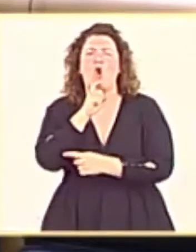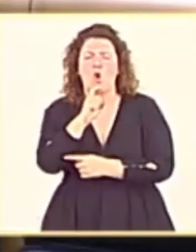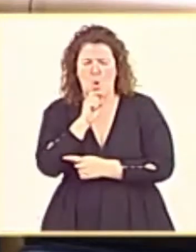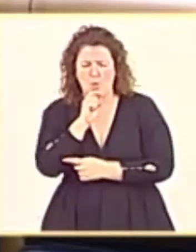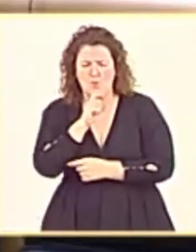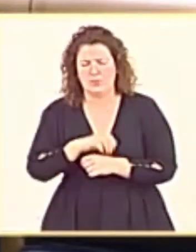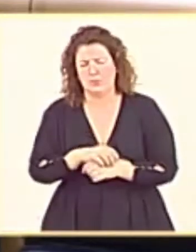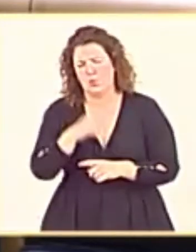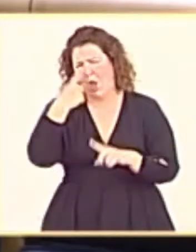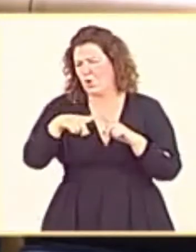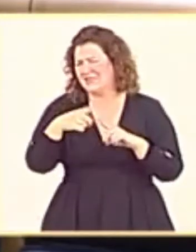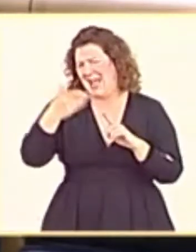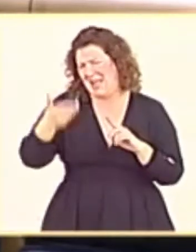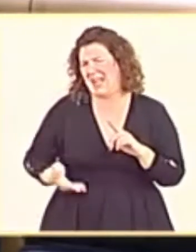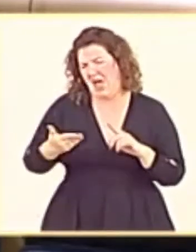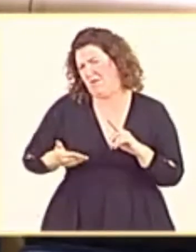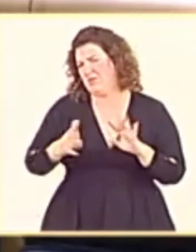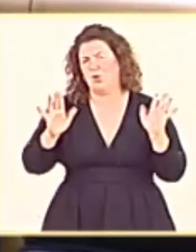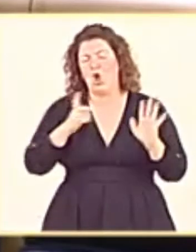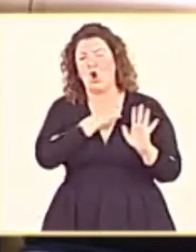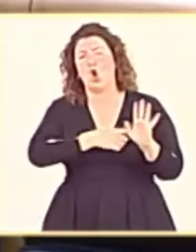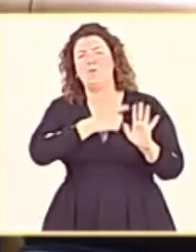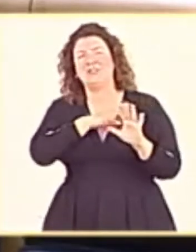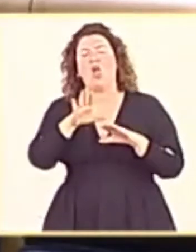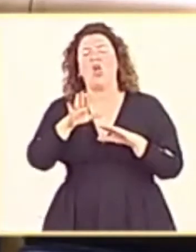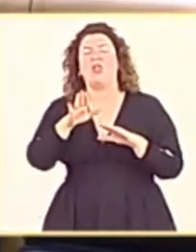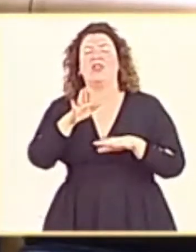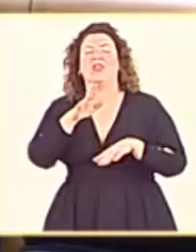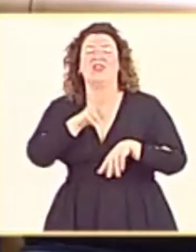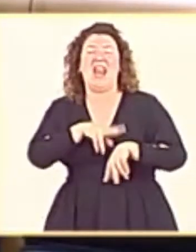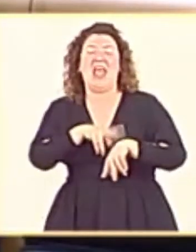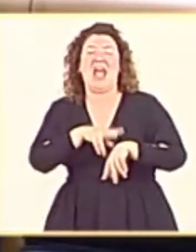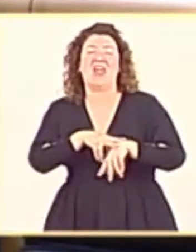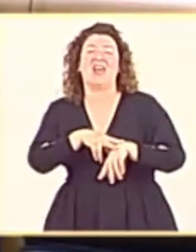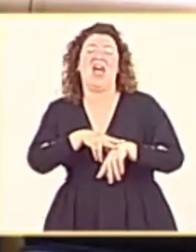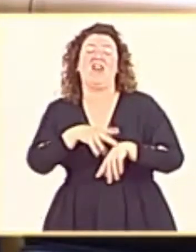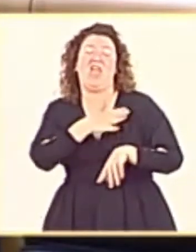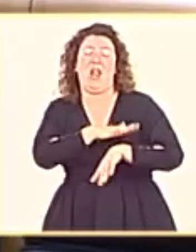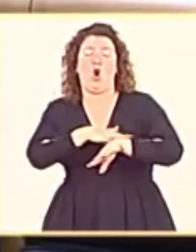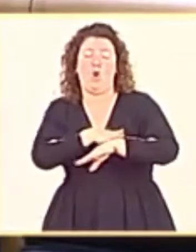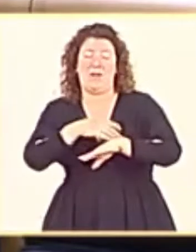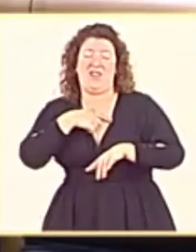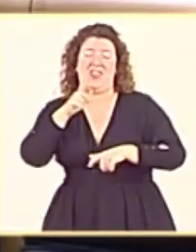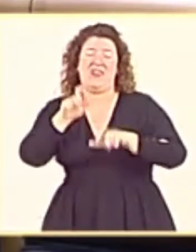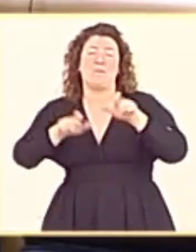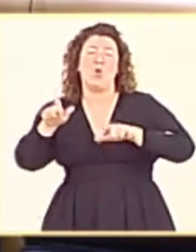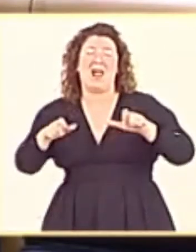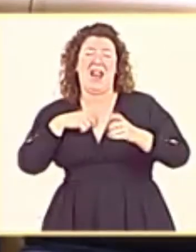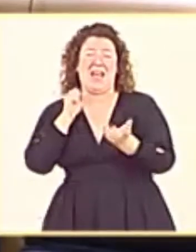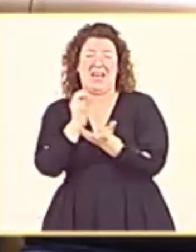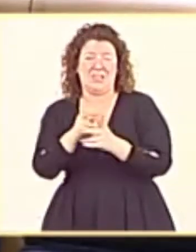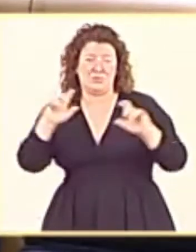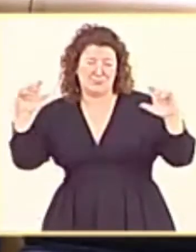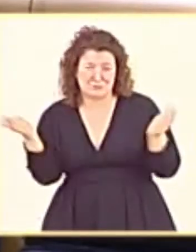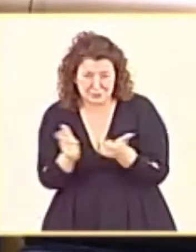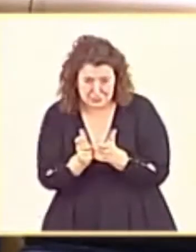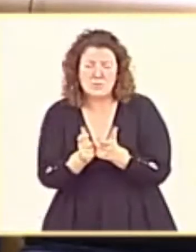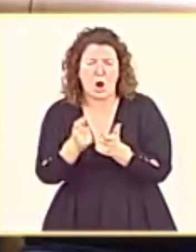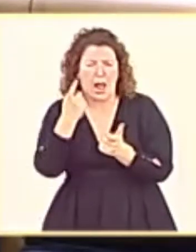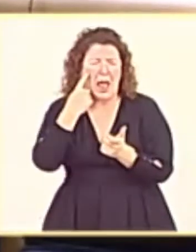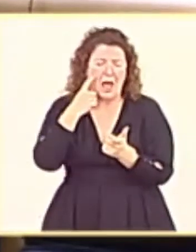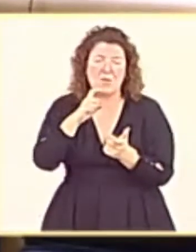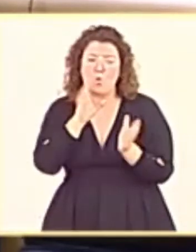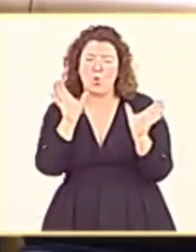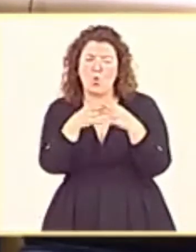clave, no solamente con la creación de la Comisión Delegada del Gobierno para el reto demográfico y sus grupos de trabajo, sino también